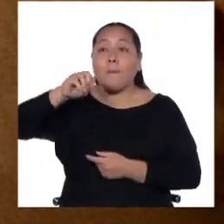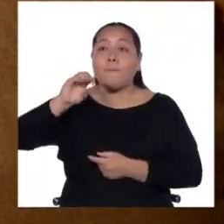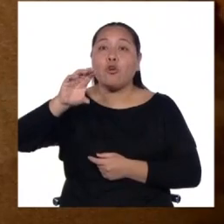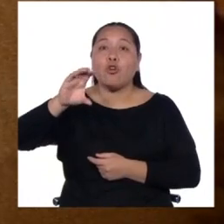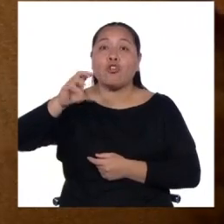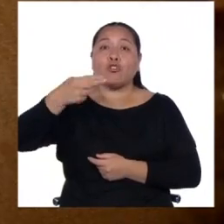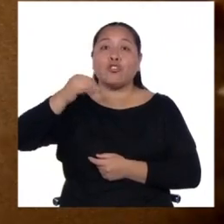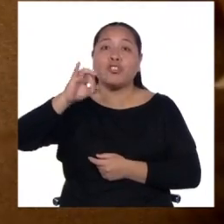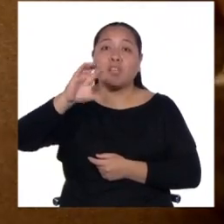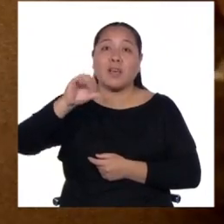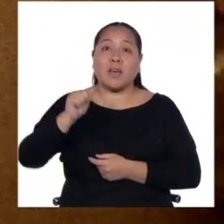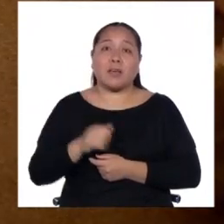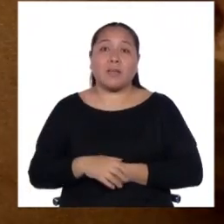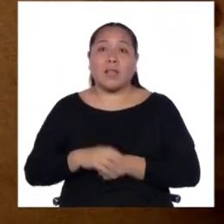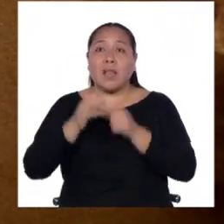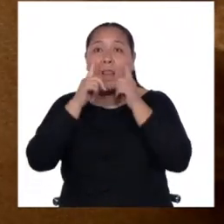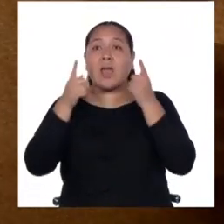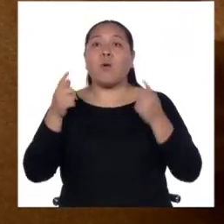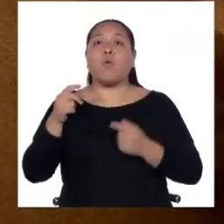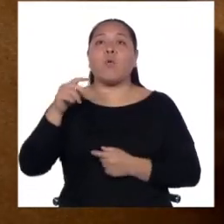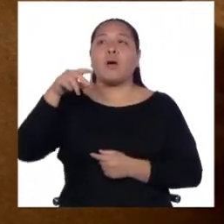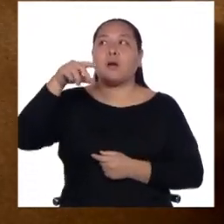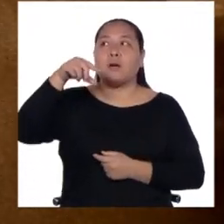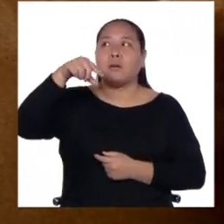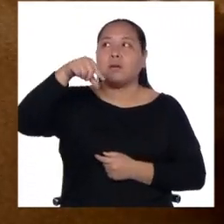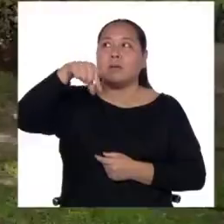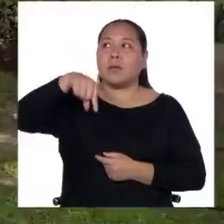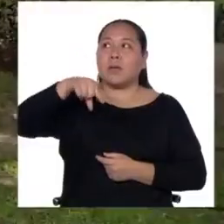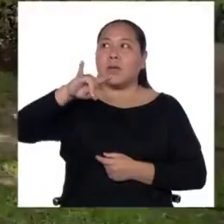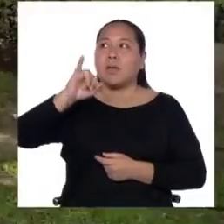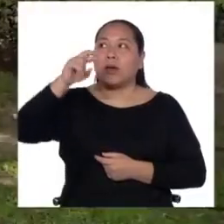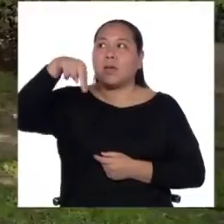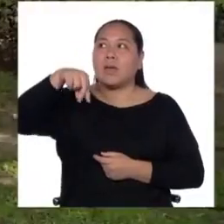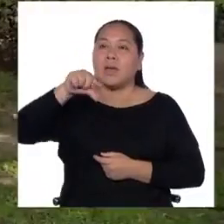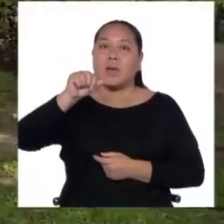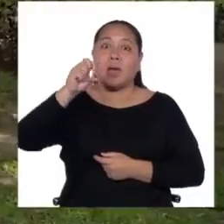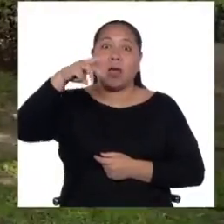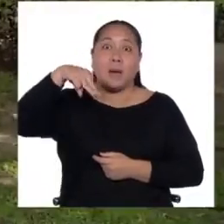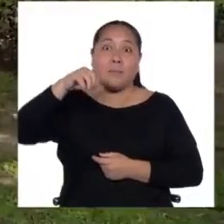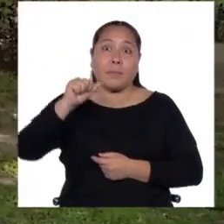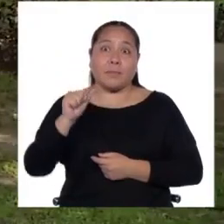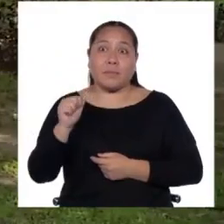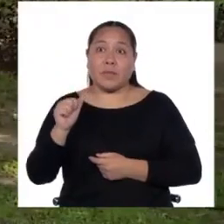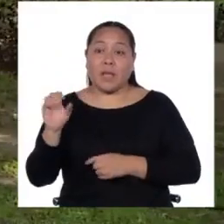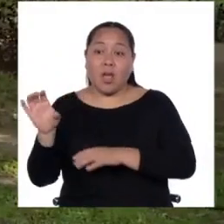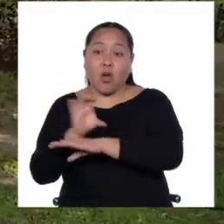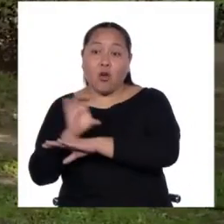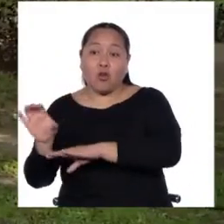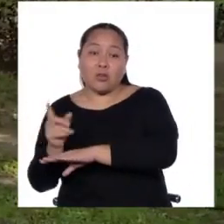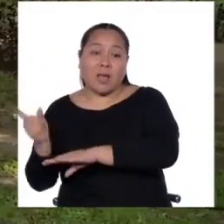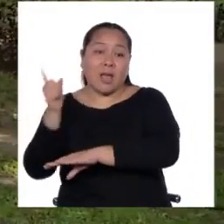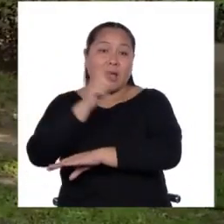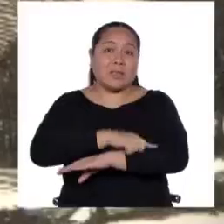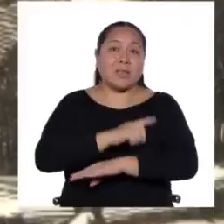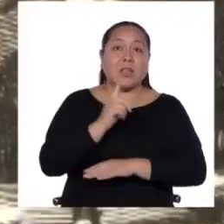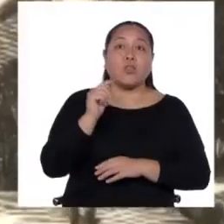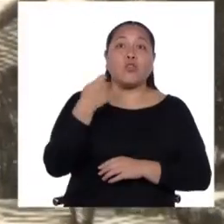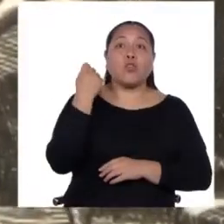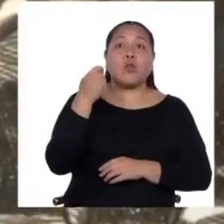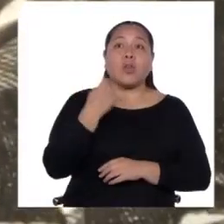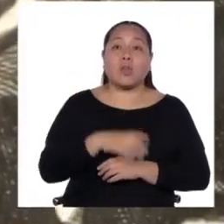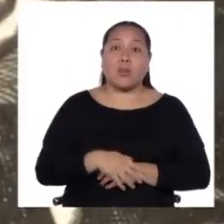A la lengua Quignam, que era de la costa de Lima hasta... Trujillo, que era la lengua del imperio Moche.